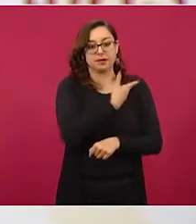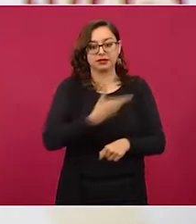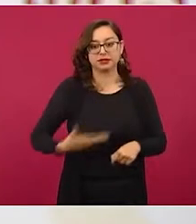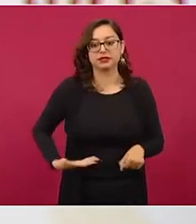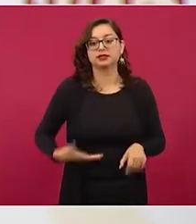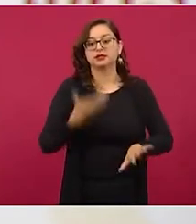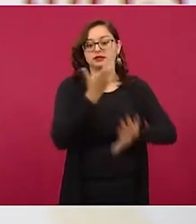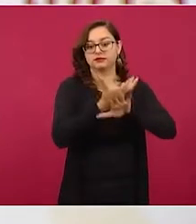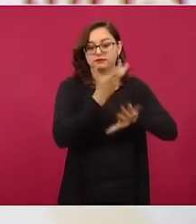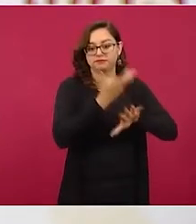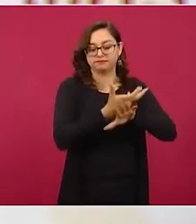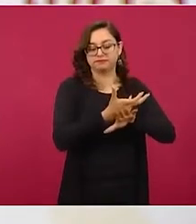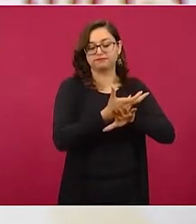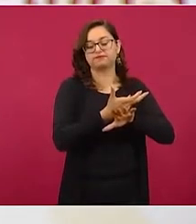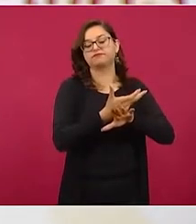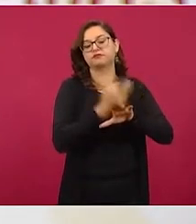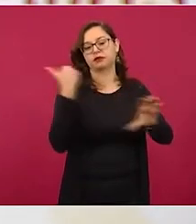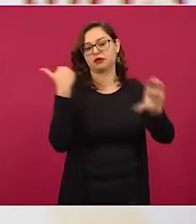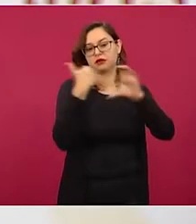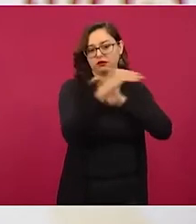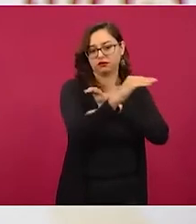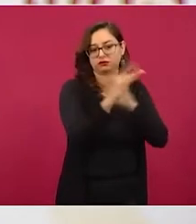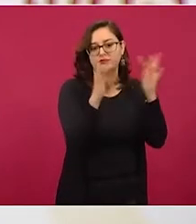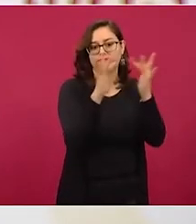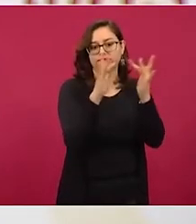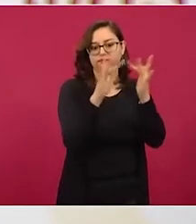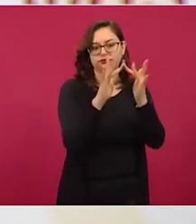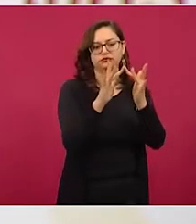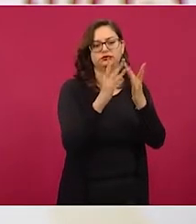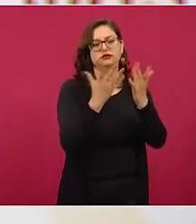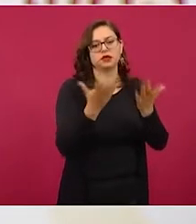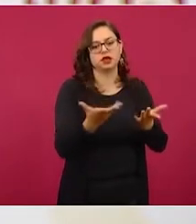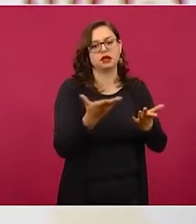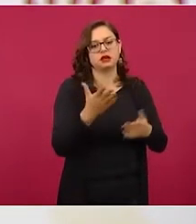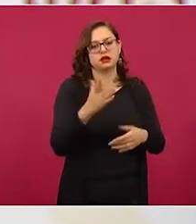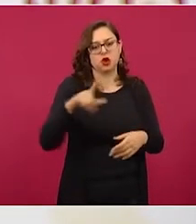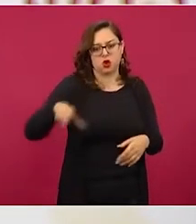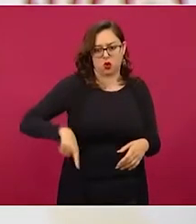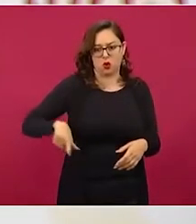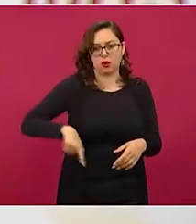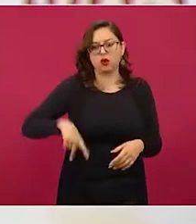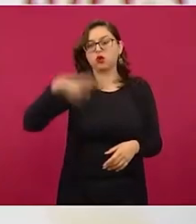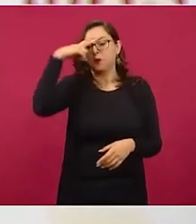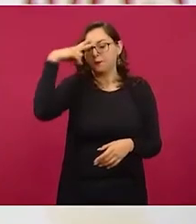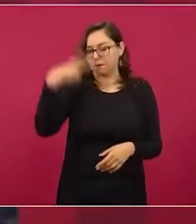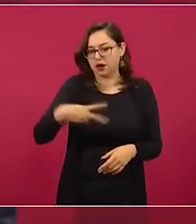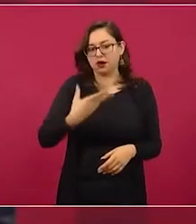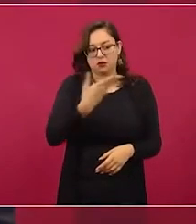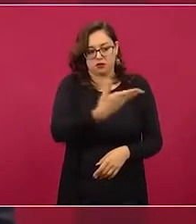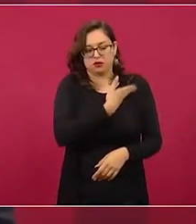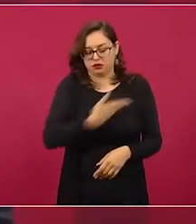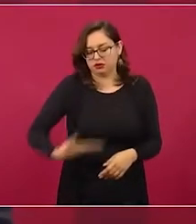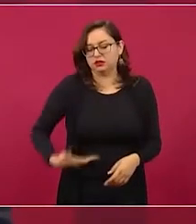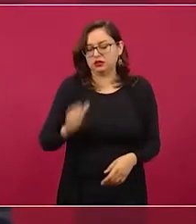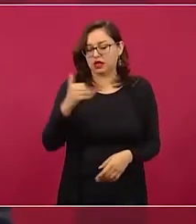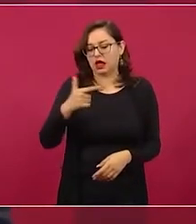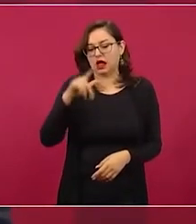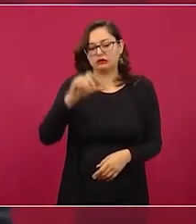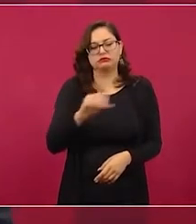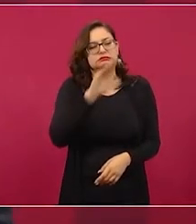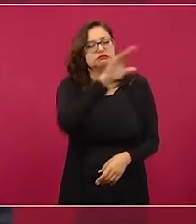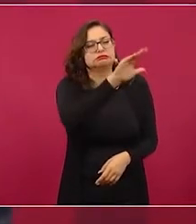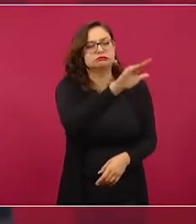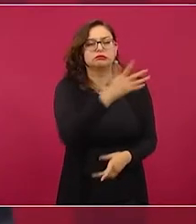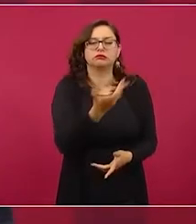Unidos y en donde se fija la posición del gobierno de México, particularmente el presidente López Obrador, en favor del